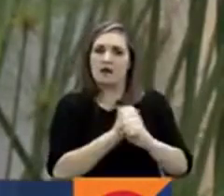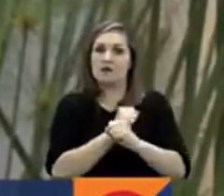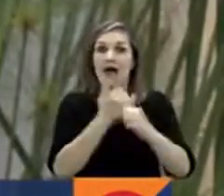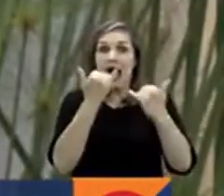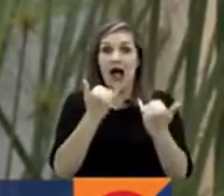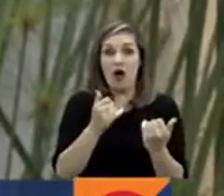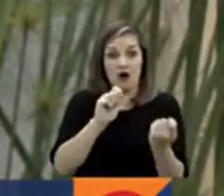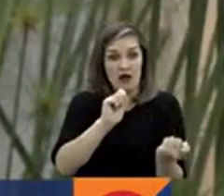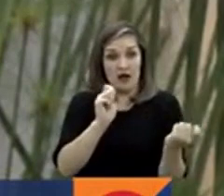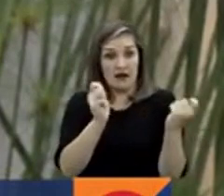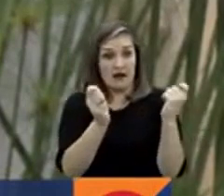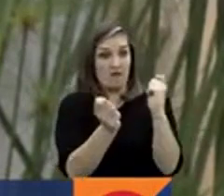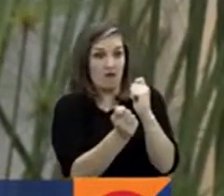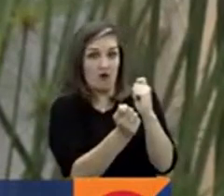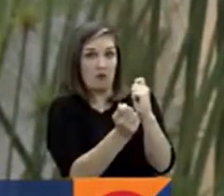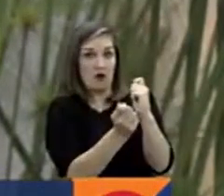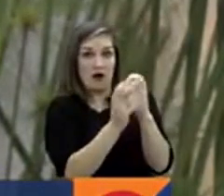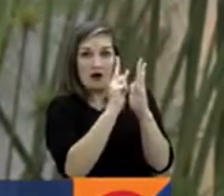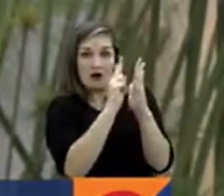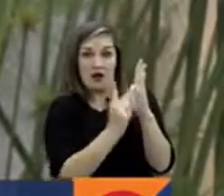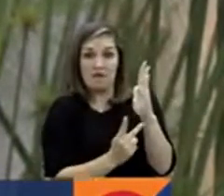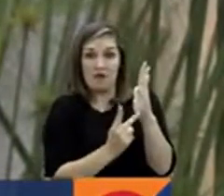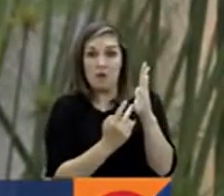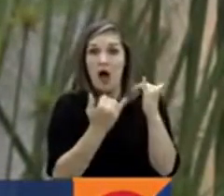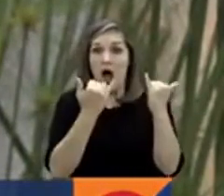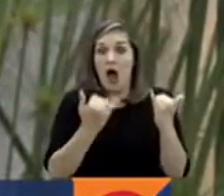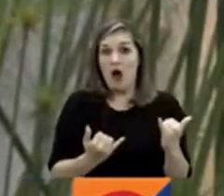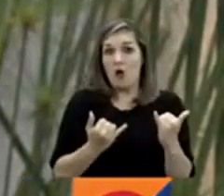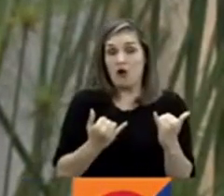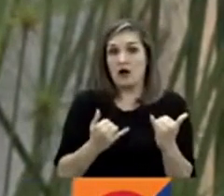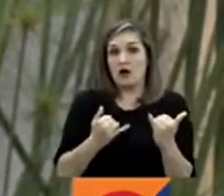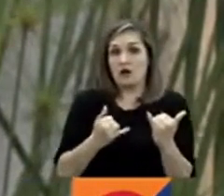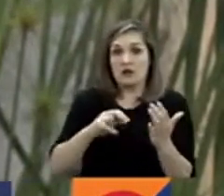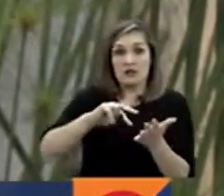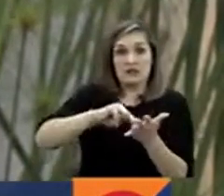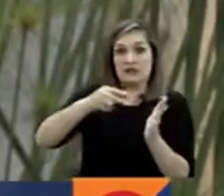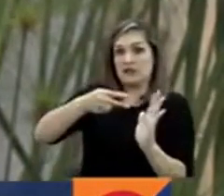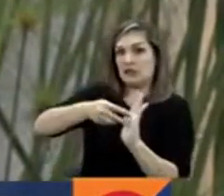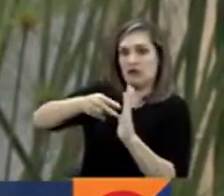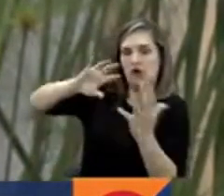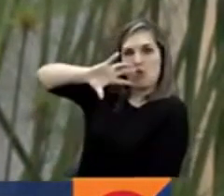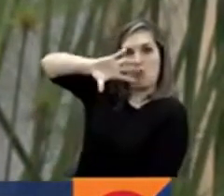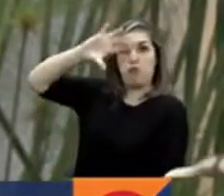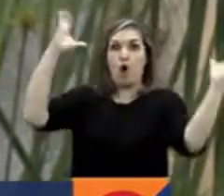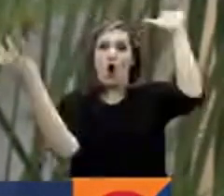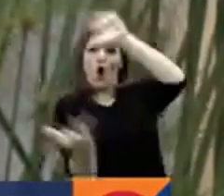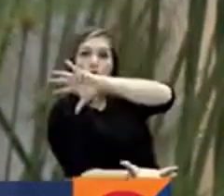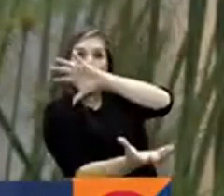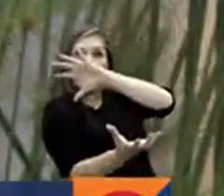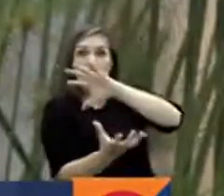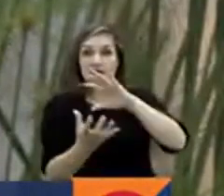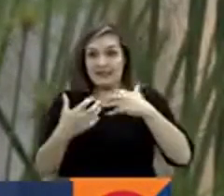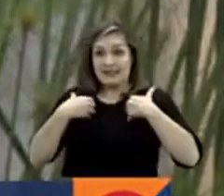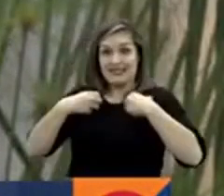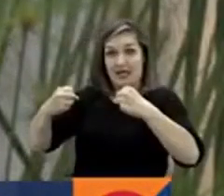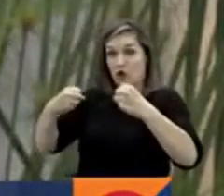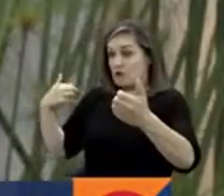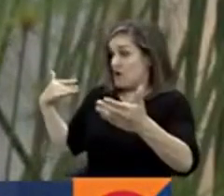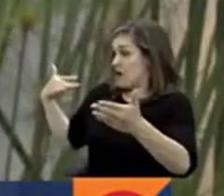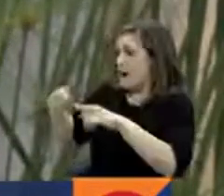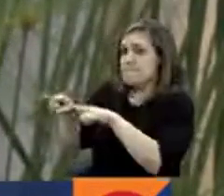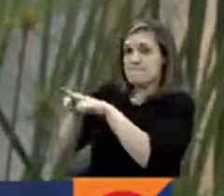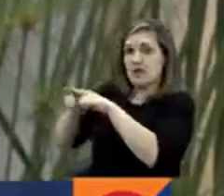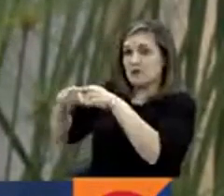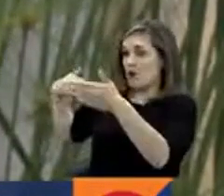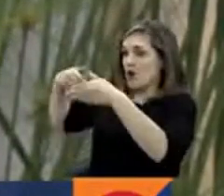está planteada sí es un remesón total. Pone patas arriba al sector salud, le cambia toda su estructura,